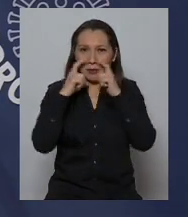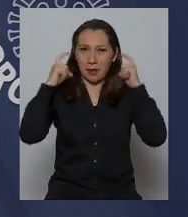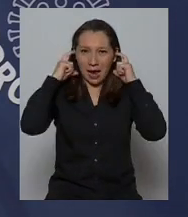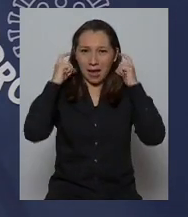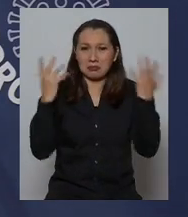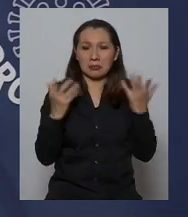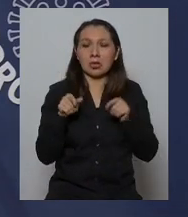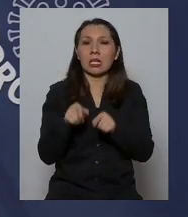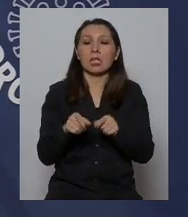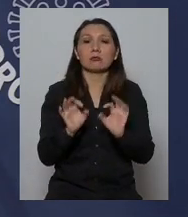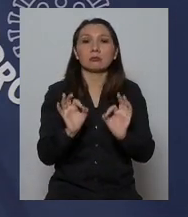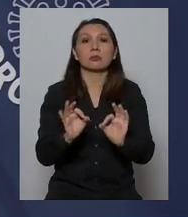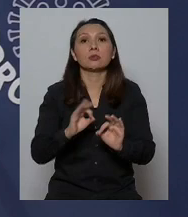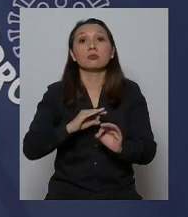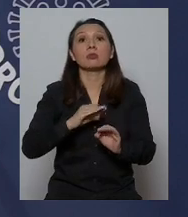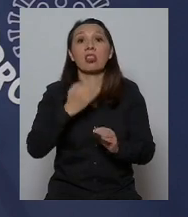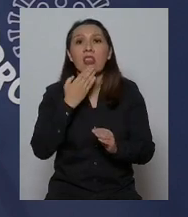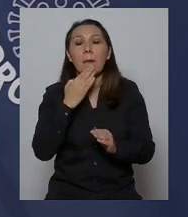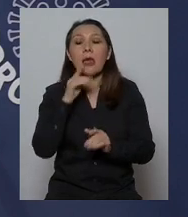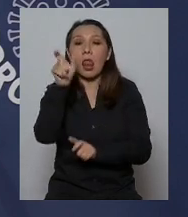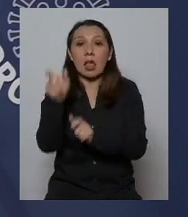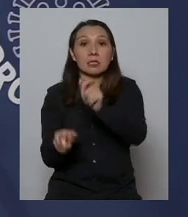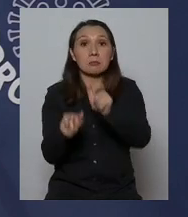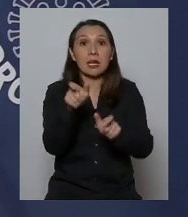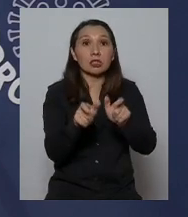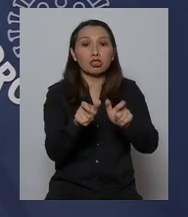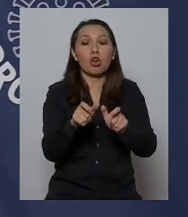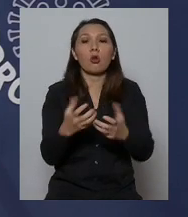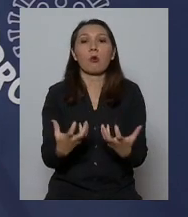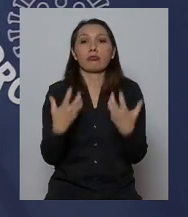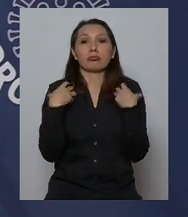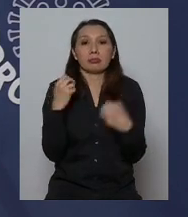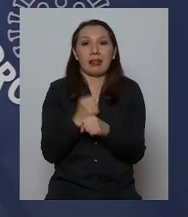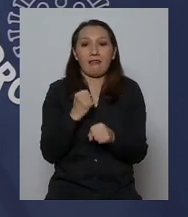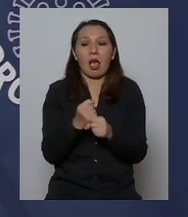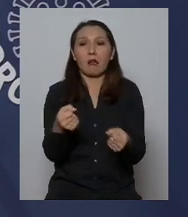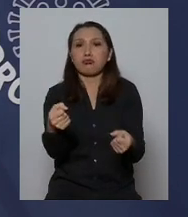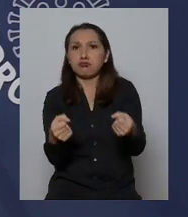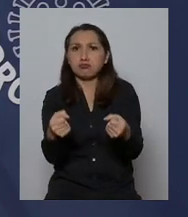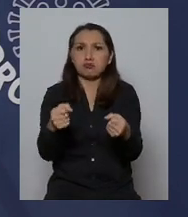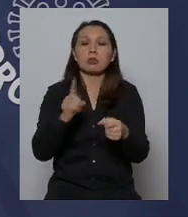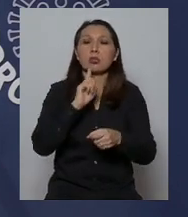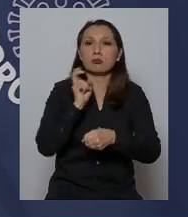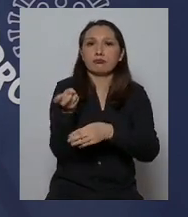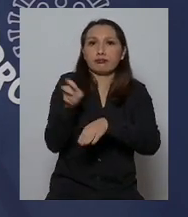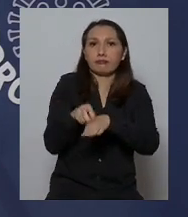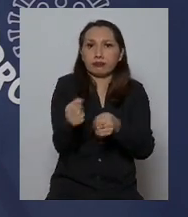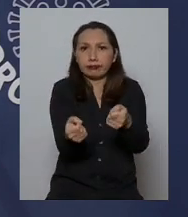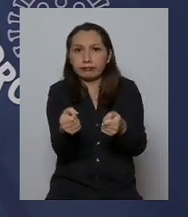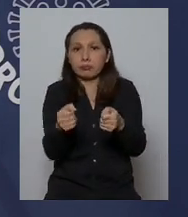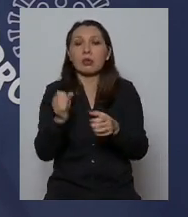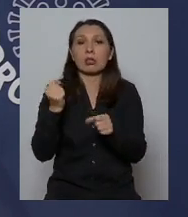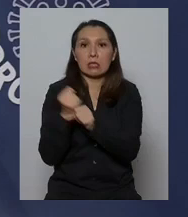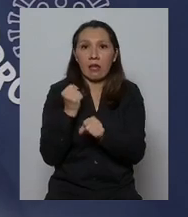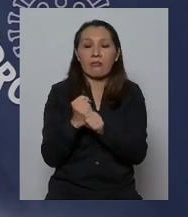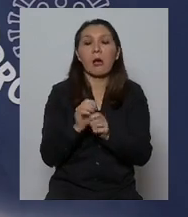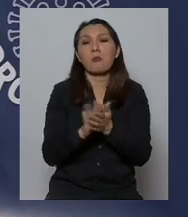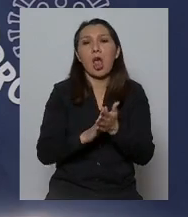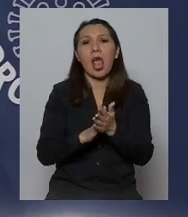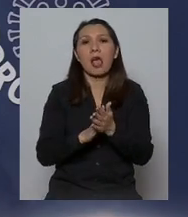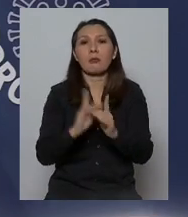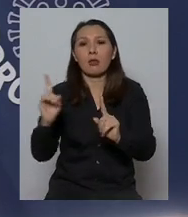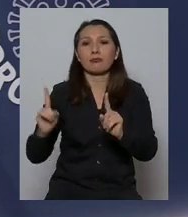Esto, por supuesto, alcanza también a las personas que operan estos vehículos, a las personas que trabajan con ellos, un